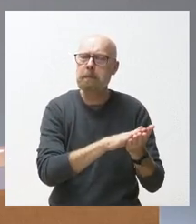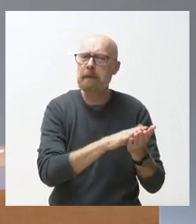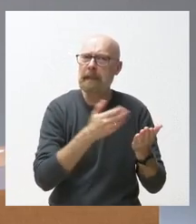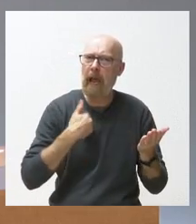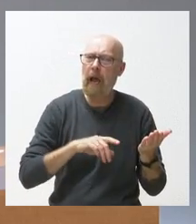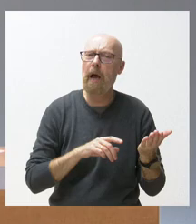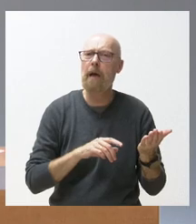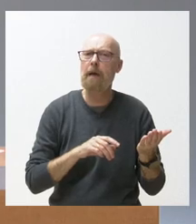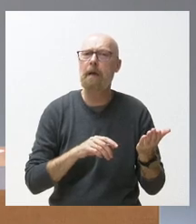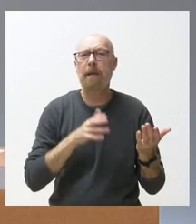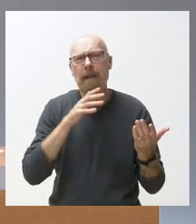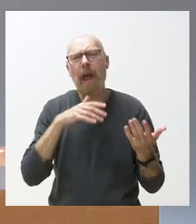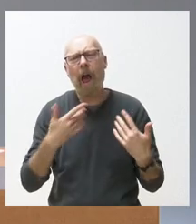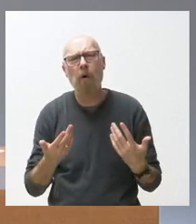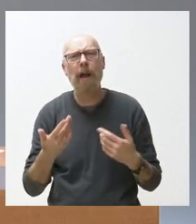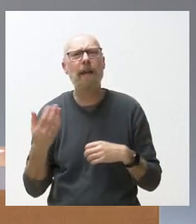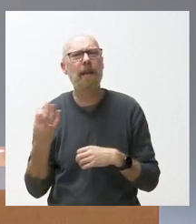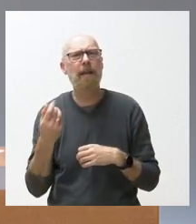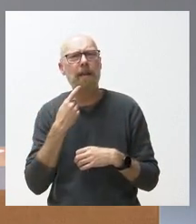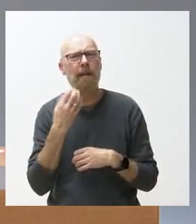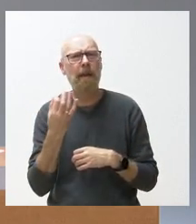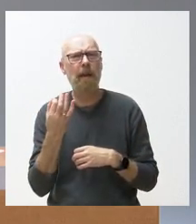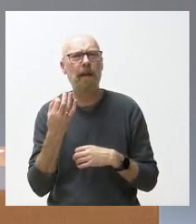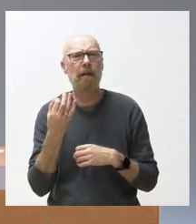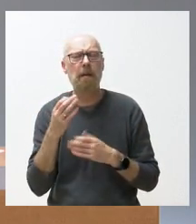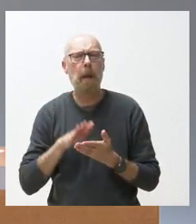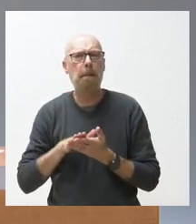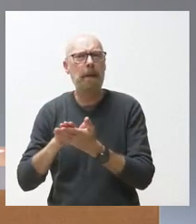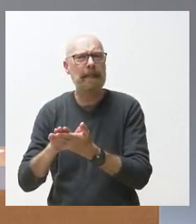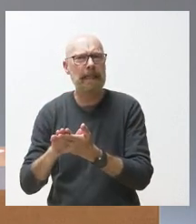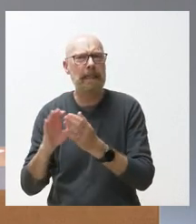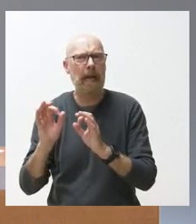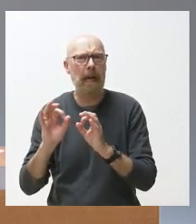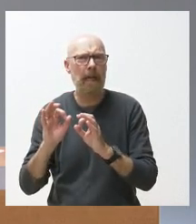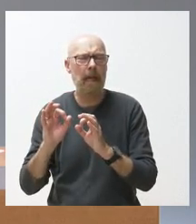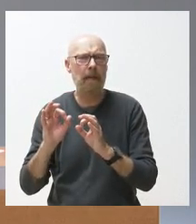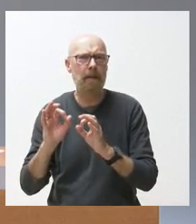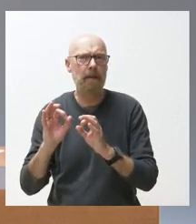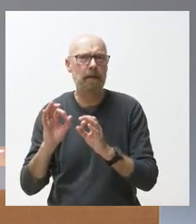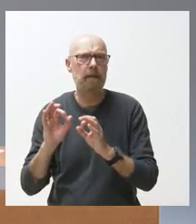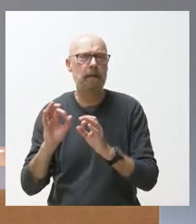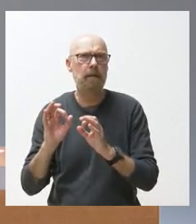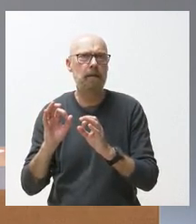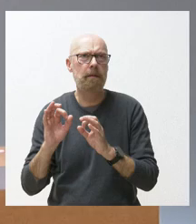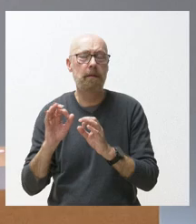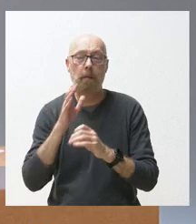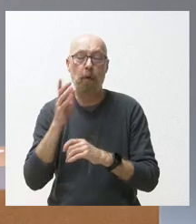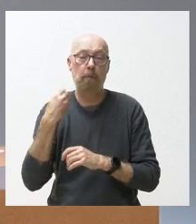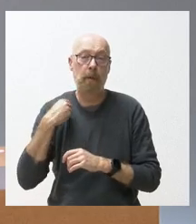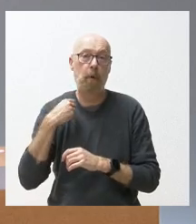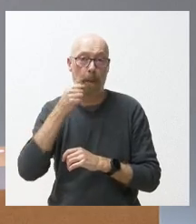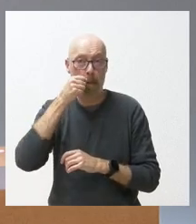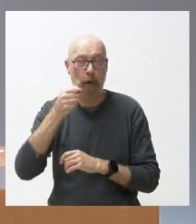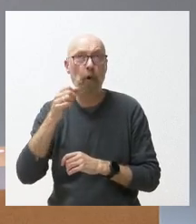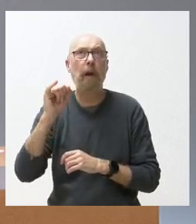qué ahora lo que plantean es que no lo presentarán exactamente como le pidieron tanto el PSOE creo